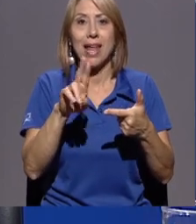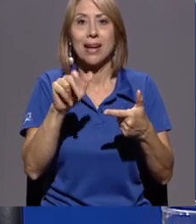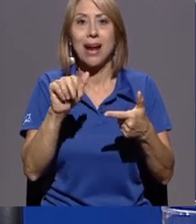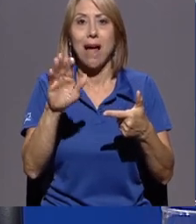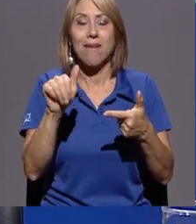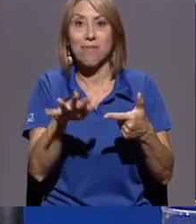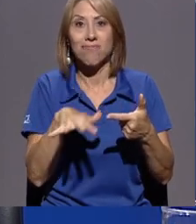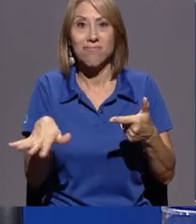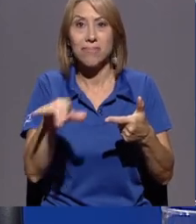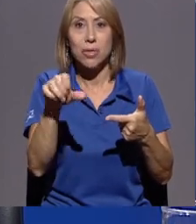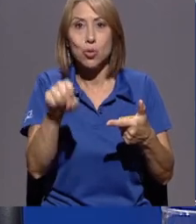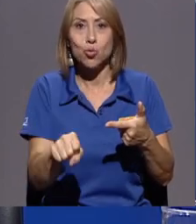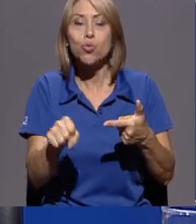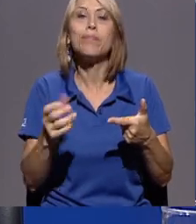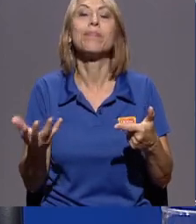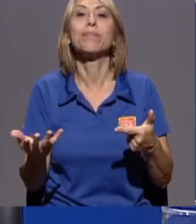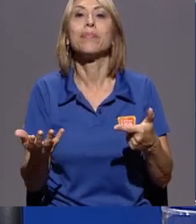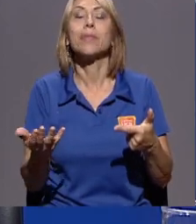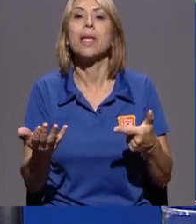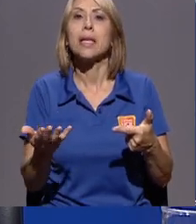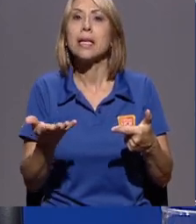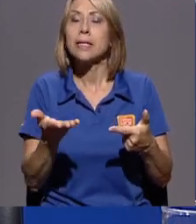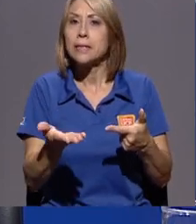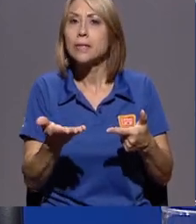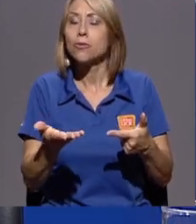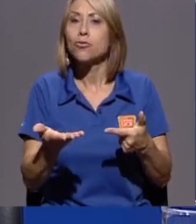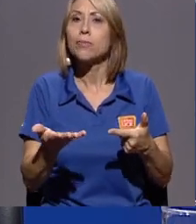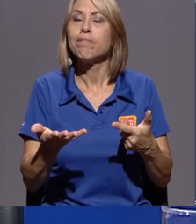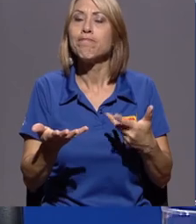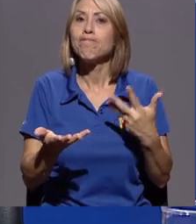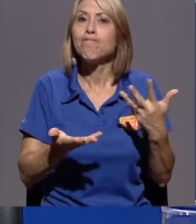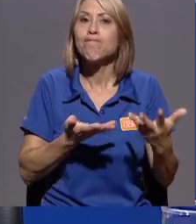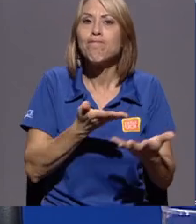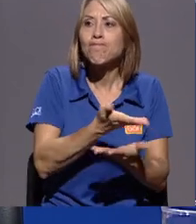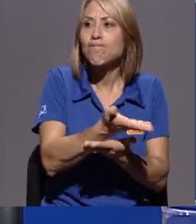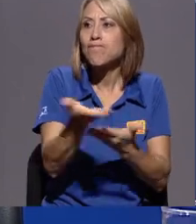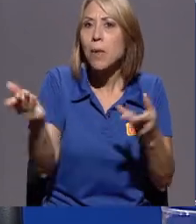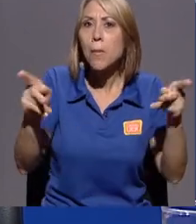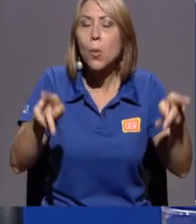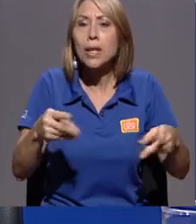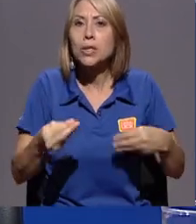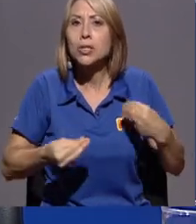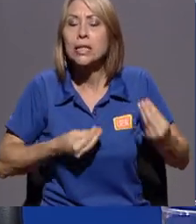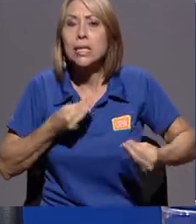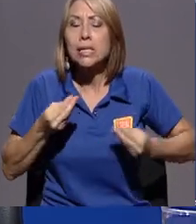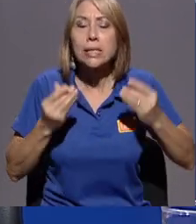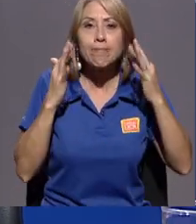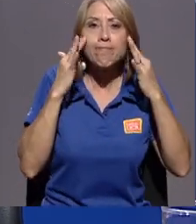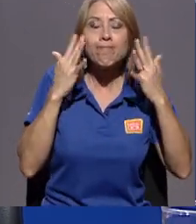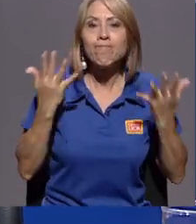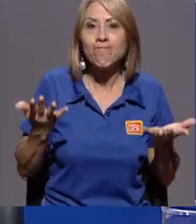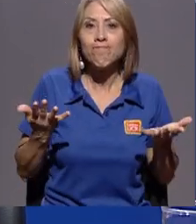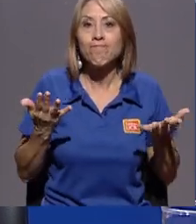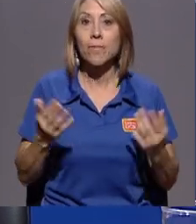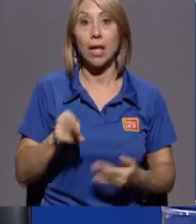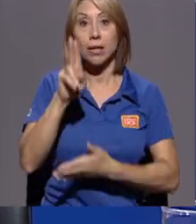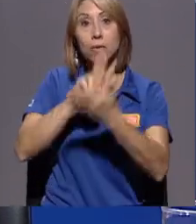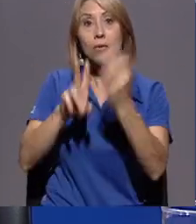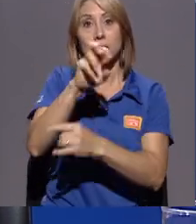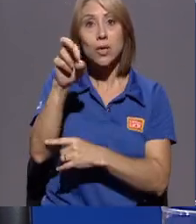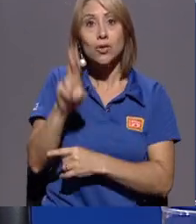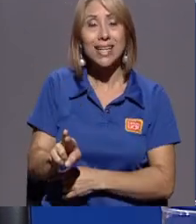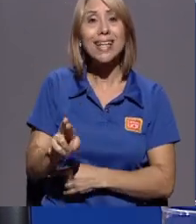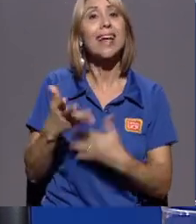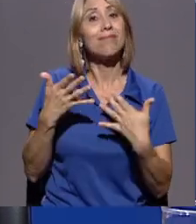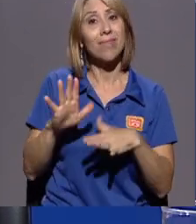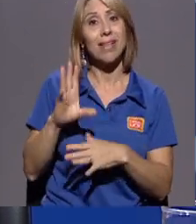Y tiene de alguna manera un poco inquieta la población en nuestro país. Don Allen, la Universidad de Costa Rica